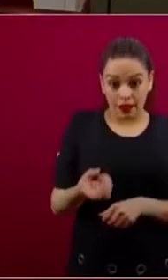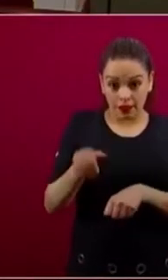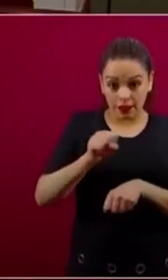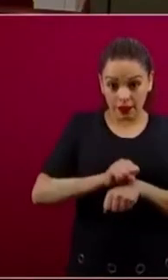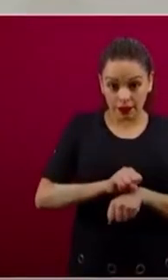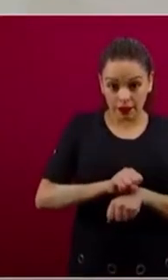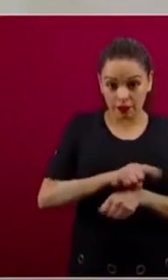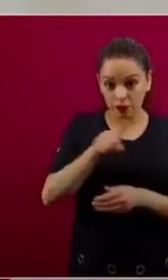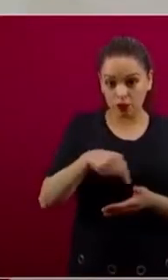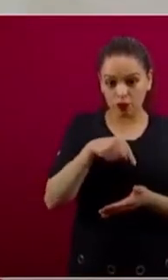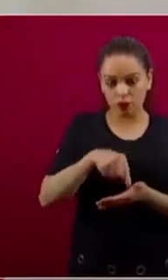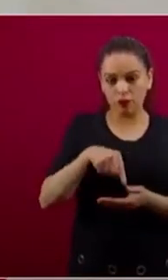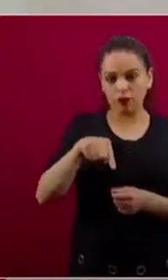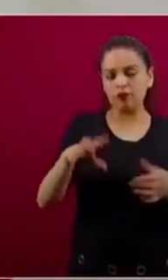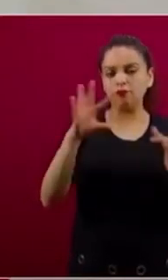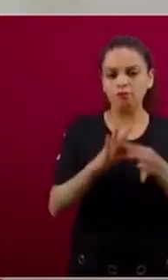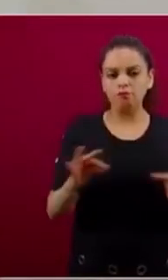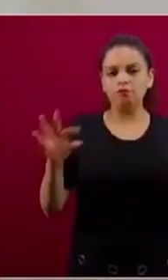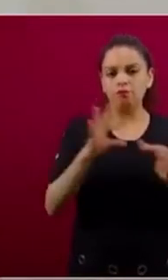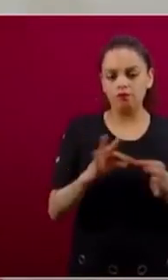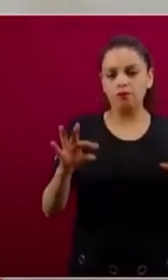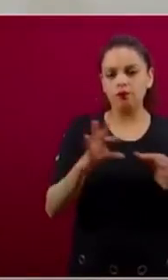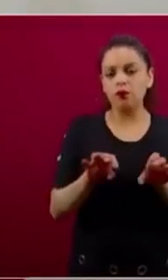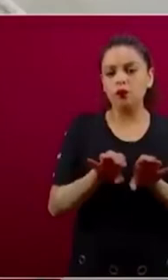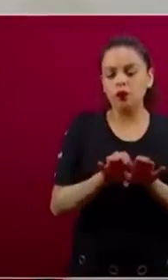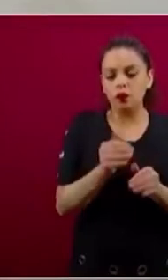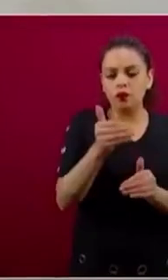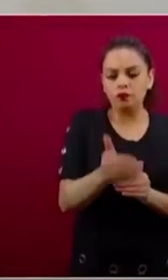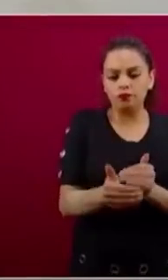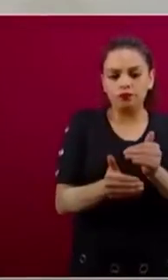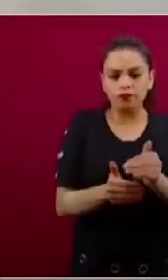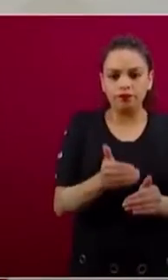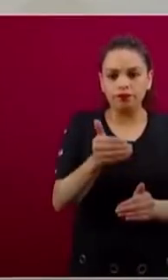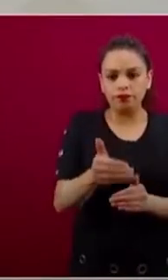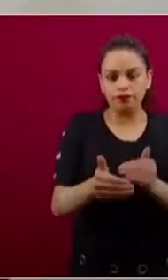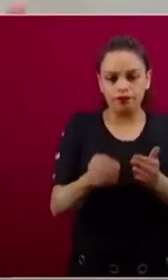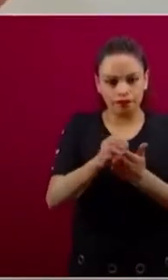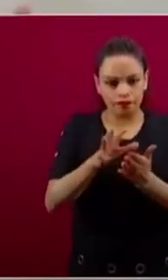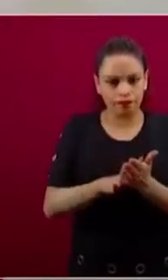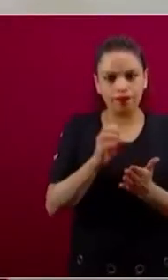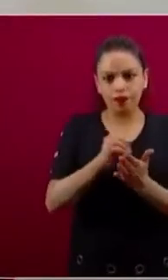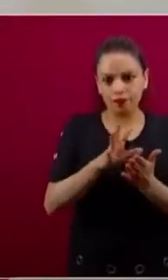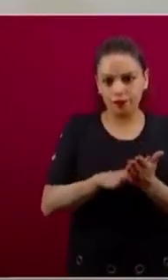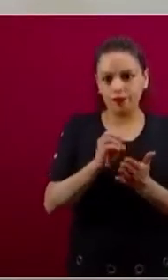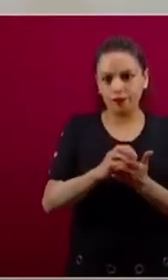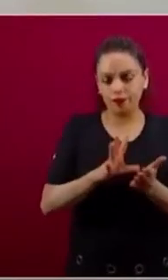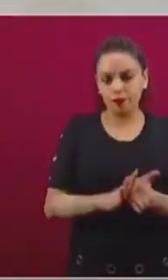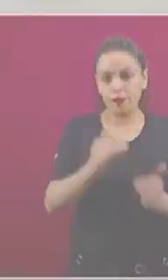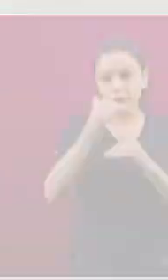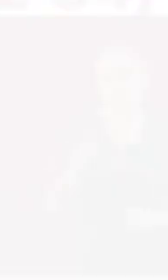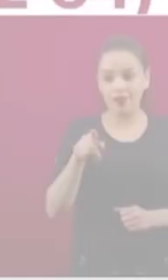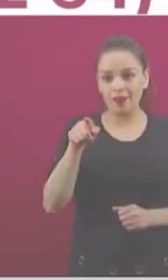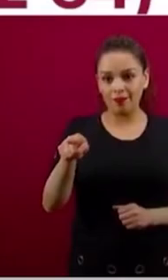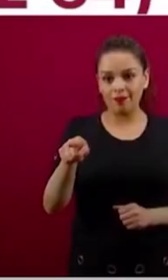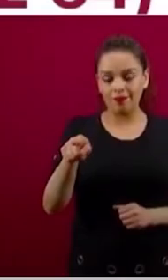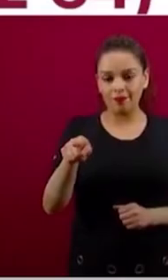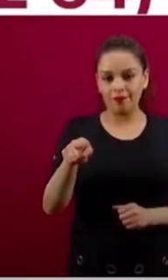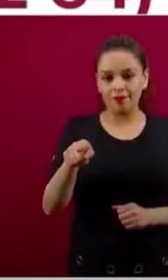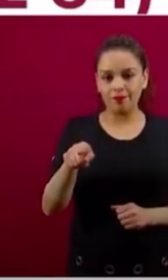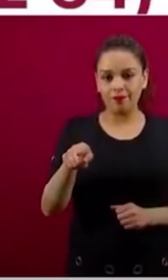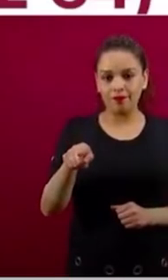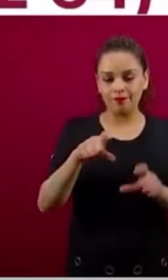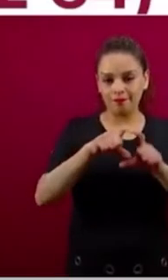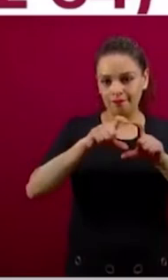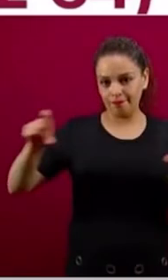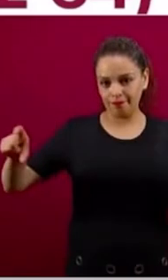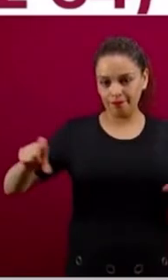hasta el domingo de cómo va avanzando el registro de aquellos que van a recibir el apoyo. Para saber